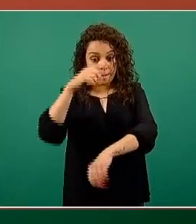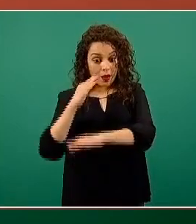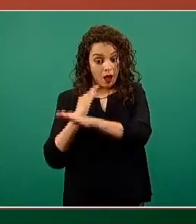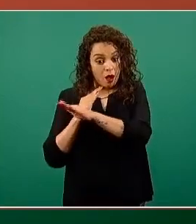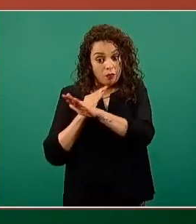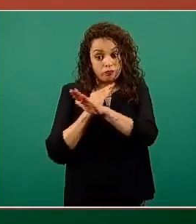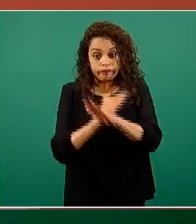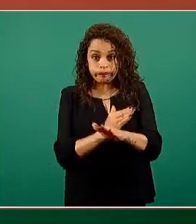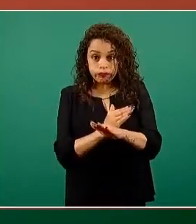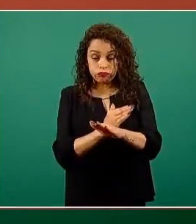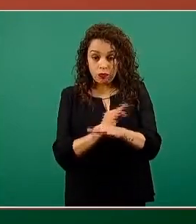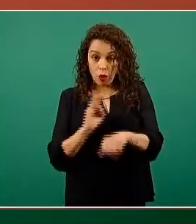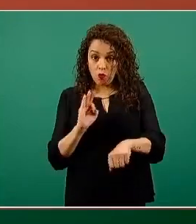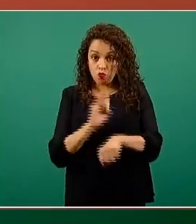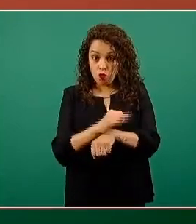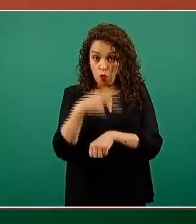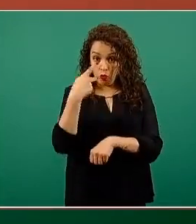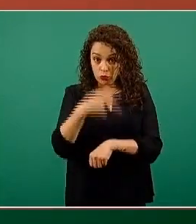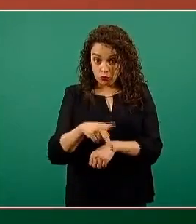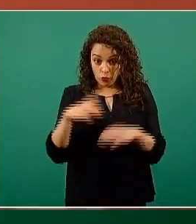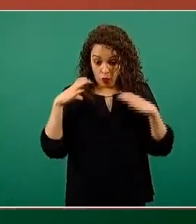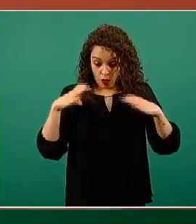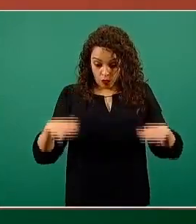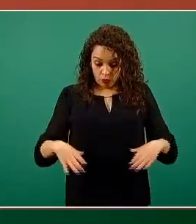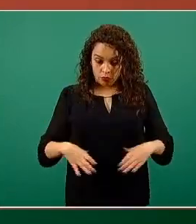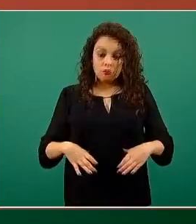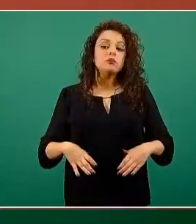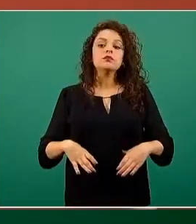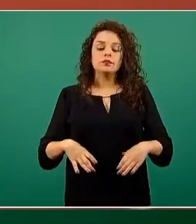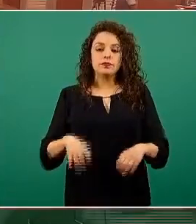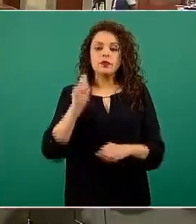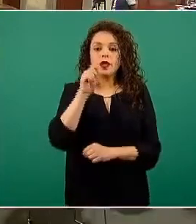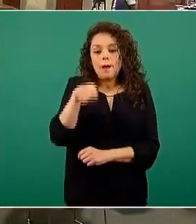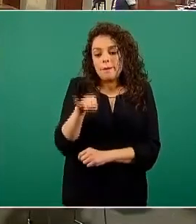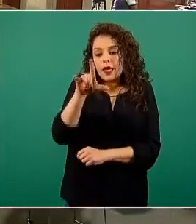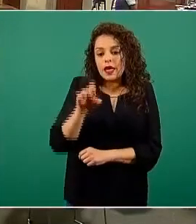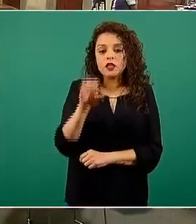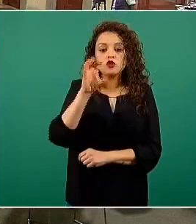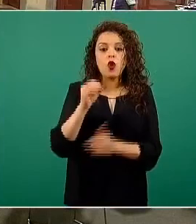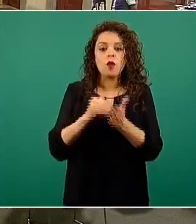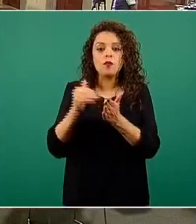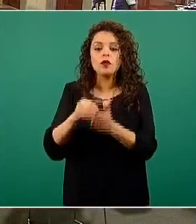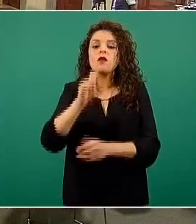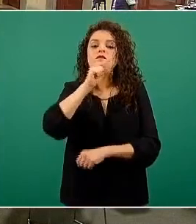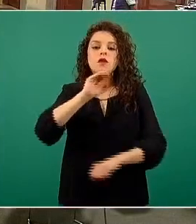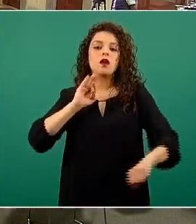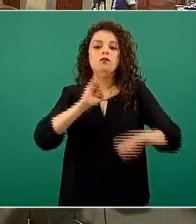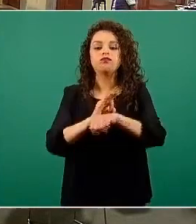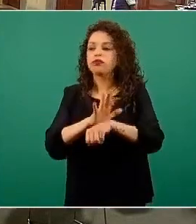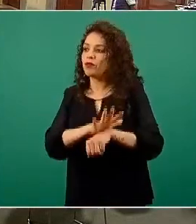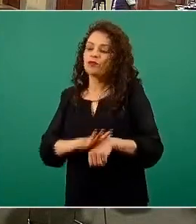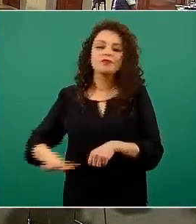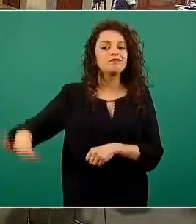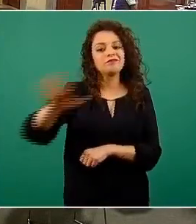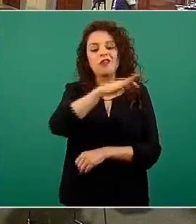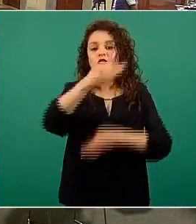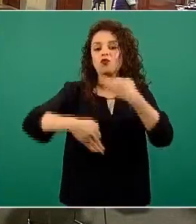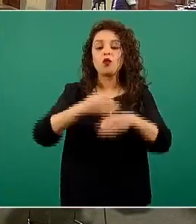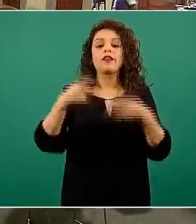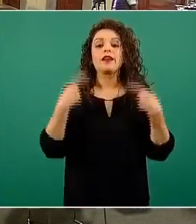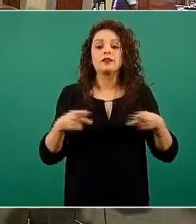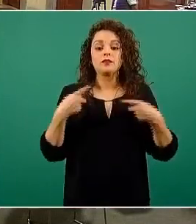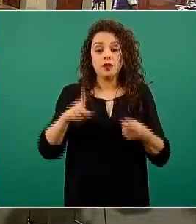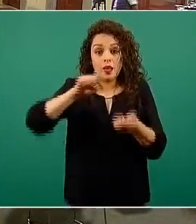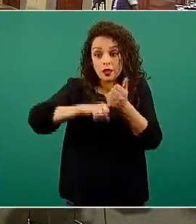mismas también están contribuyendo, por miles o por millones, a proteger a las demás personas. Es un asunto de la